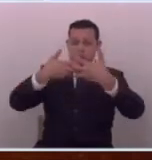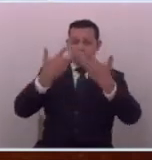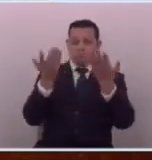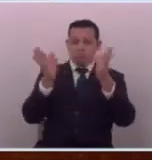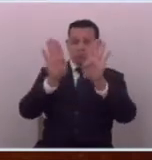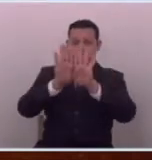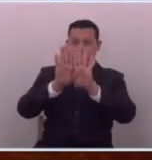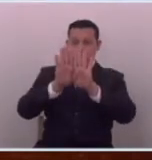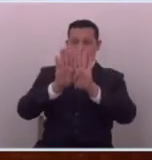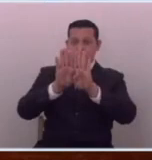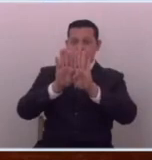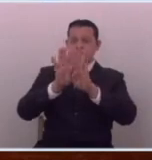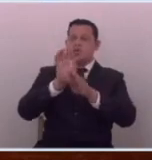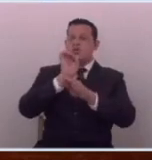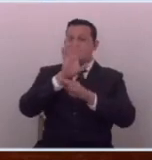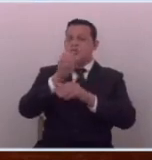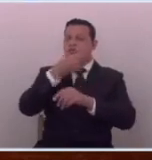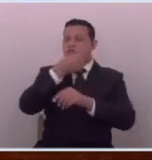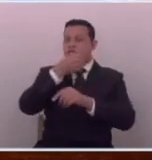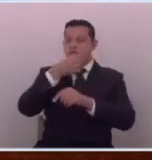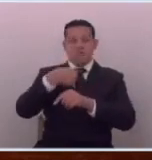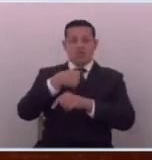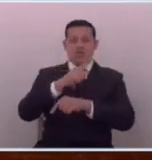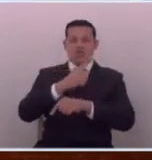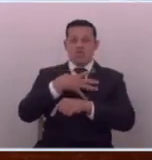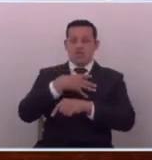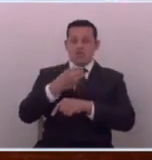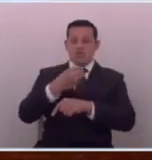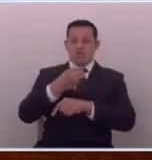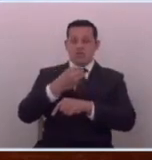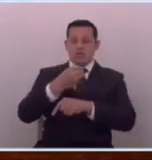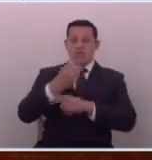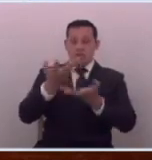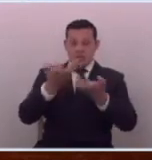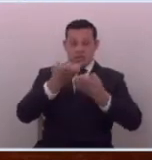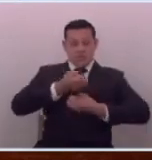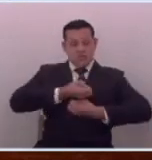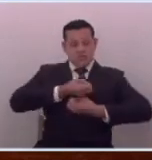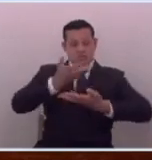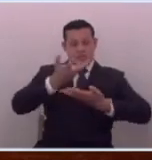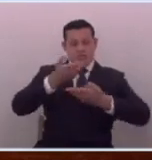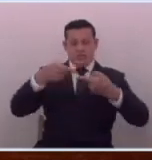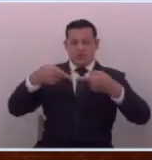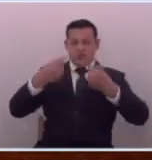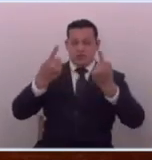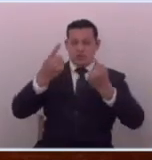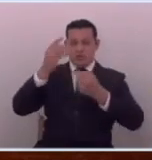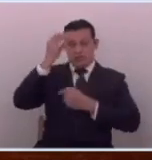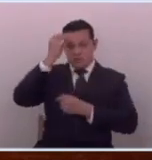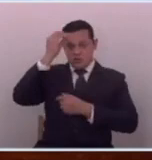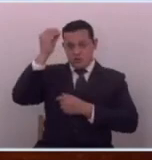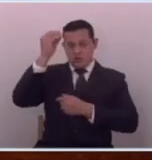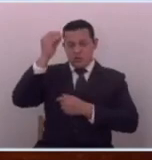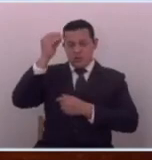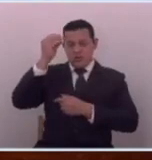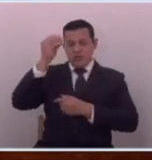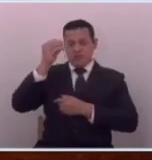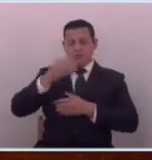porque dijo tal cosa porque osó expresarse contrario a un banco